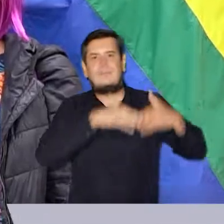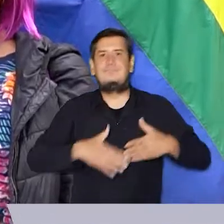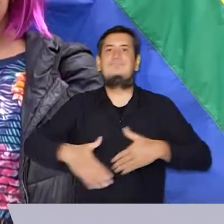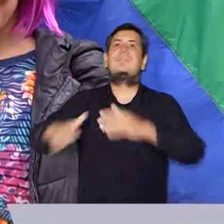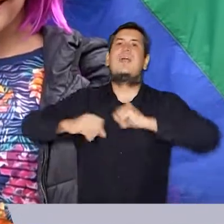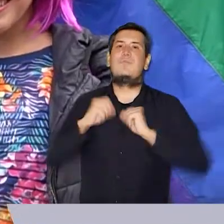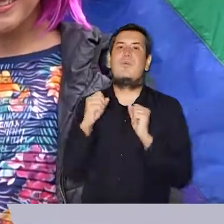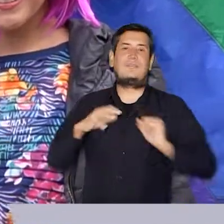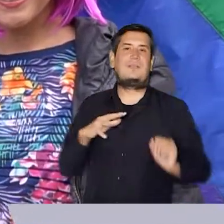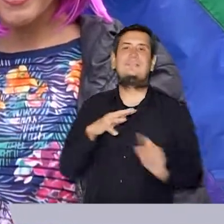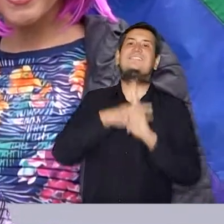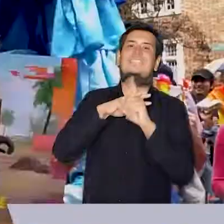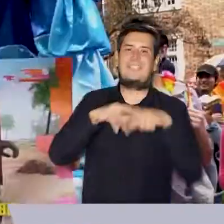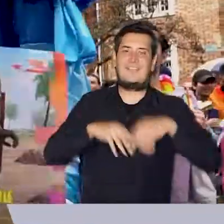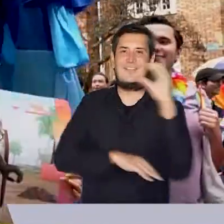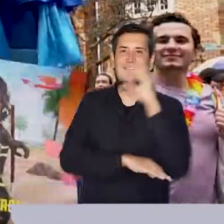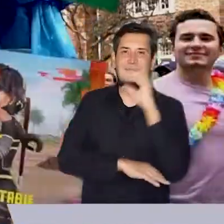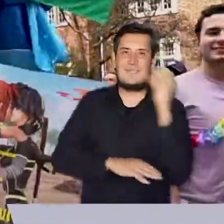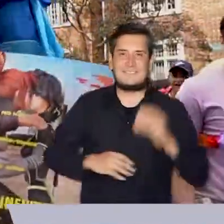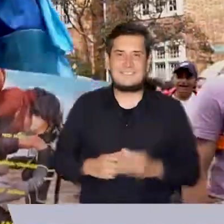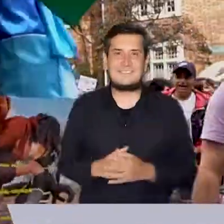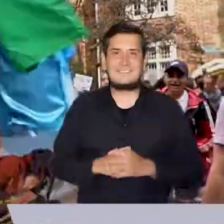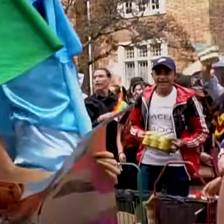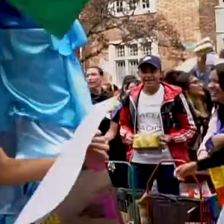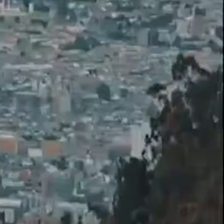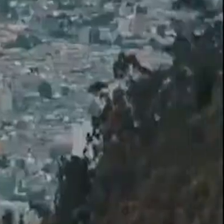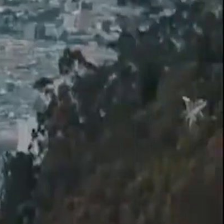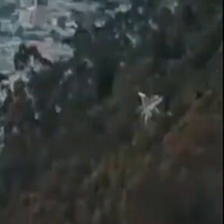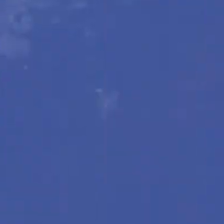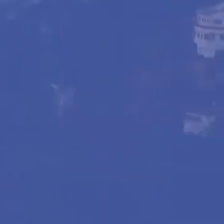hubo en el país y de la cual Bogotá fue protagonista.